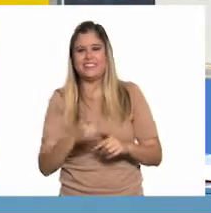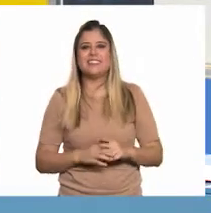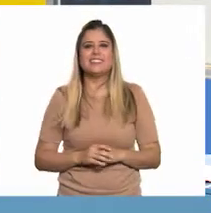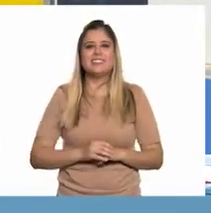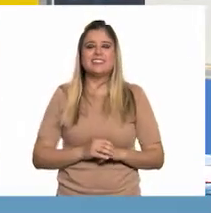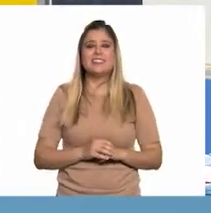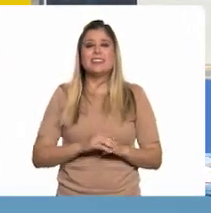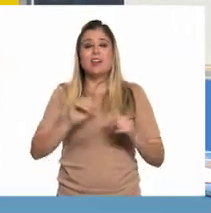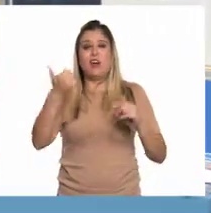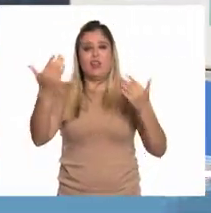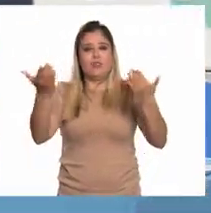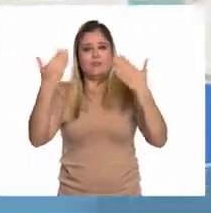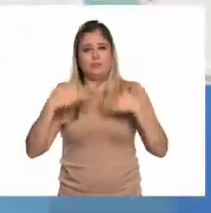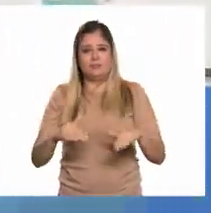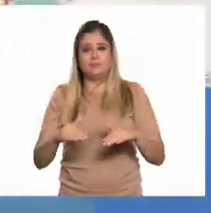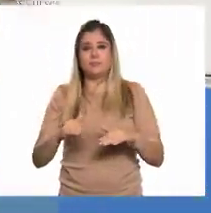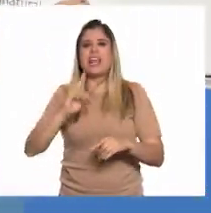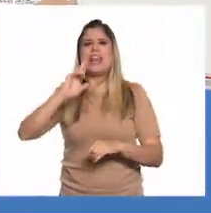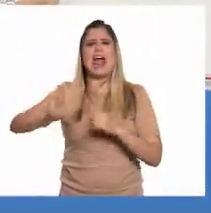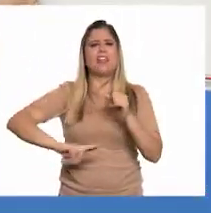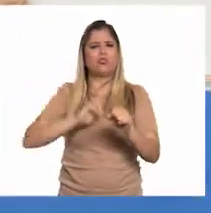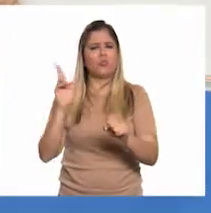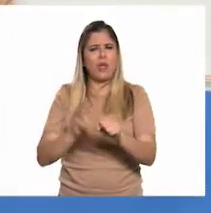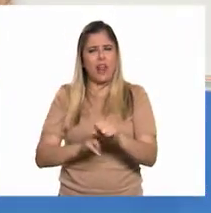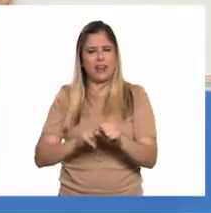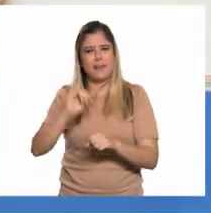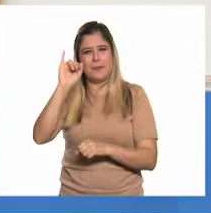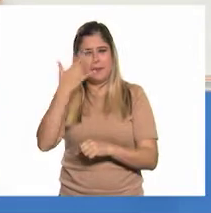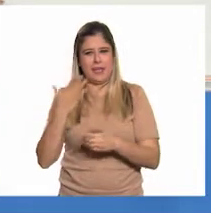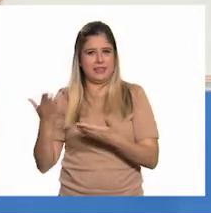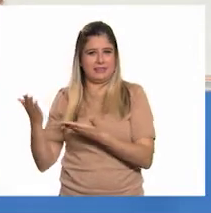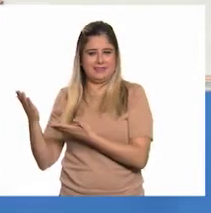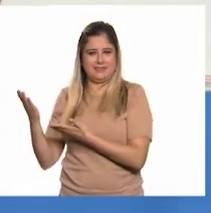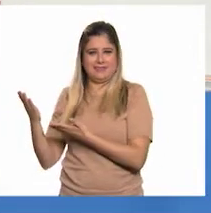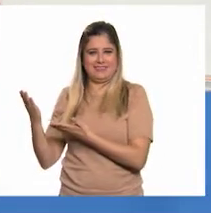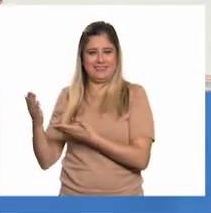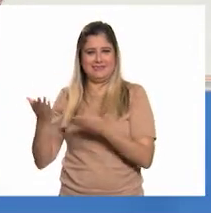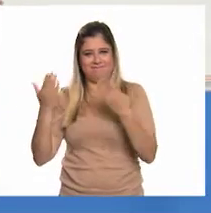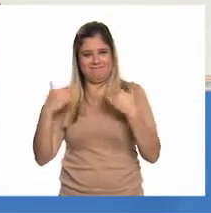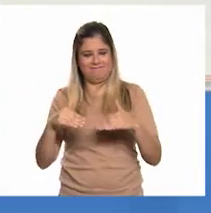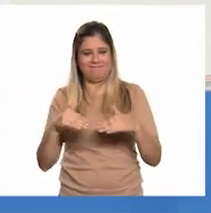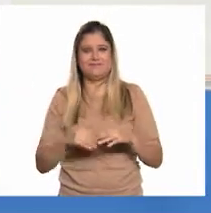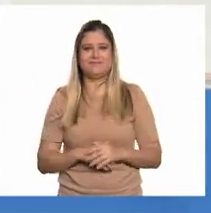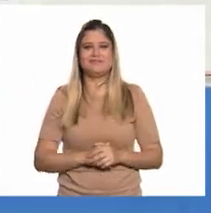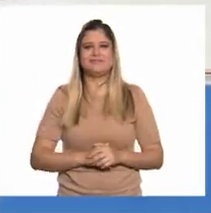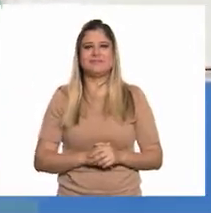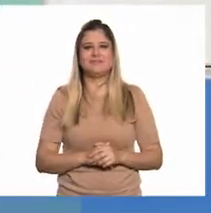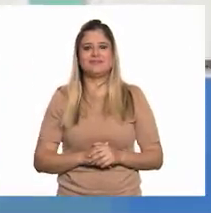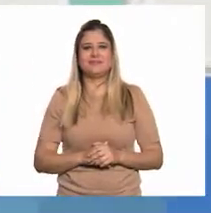Bueno, la siguiente, recursos naturales en esta imagen. Muy bien. bien.